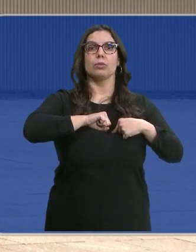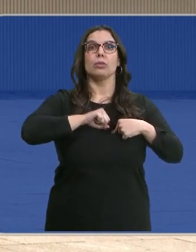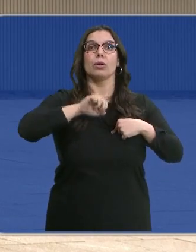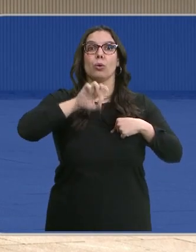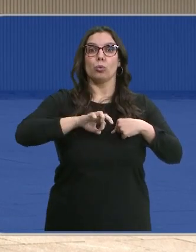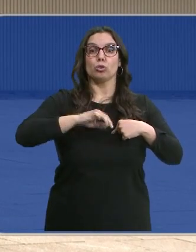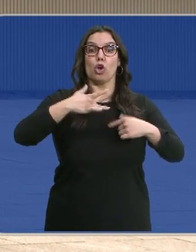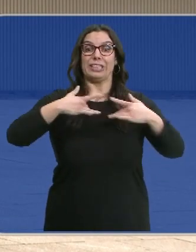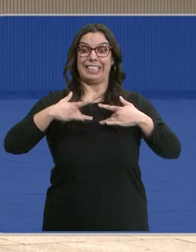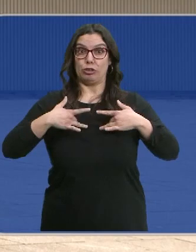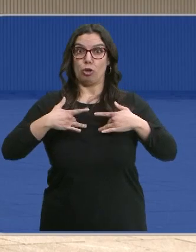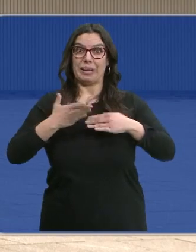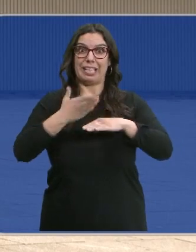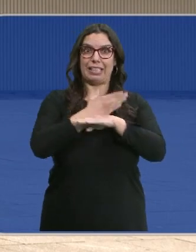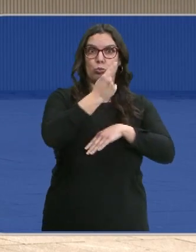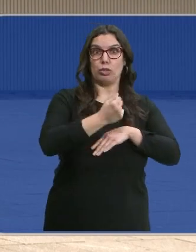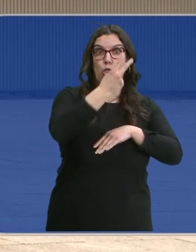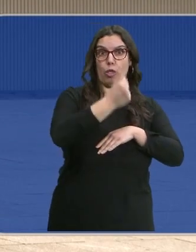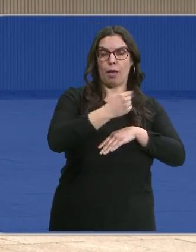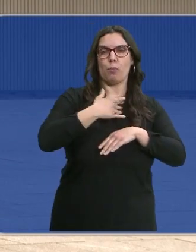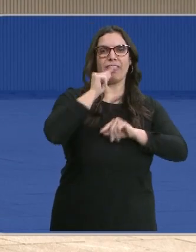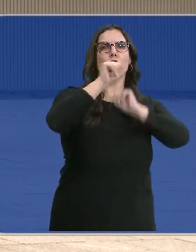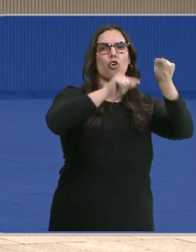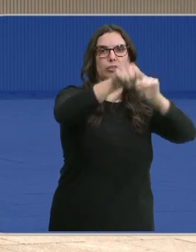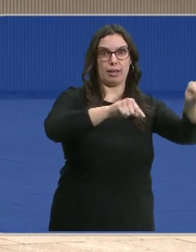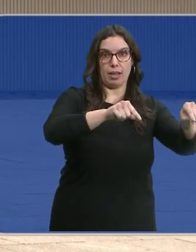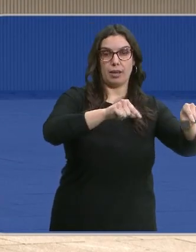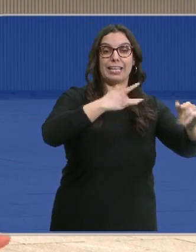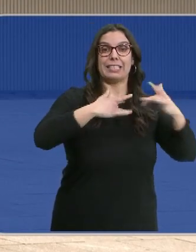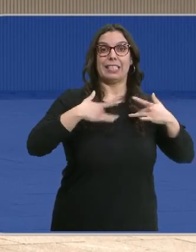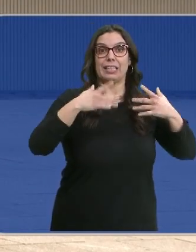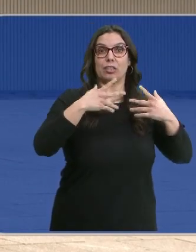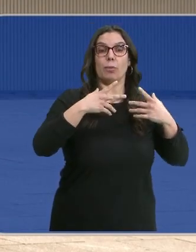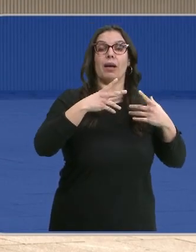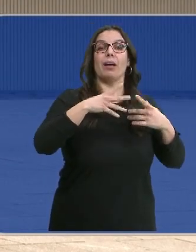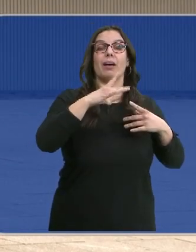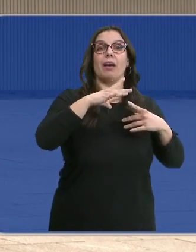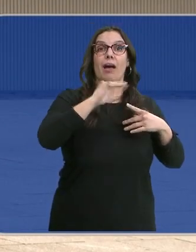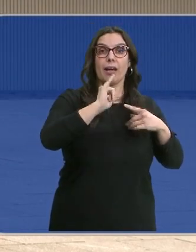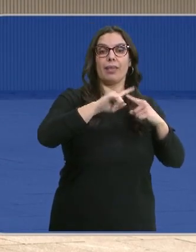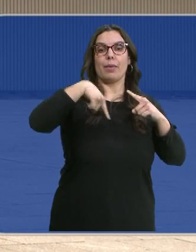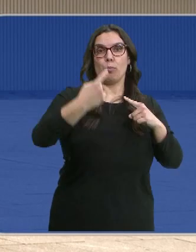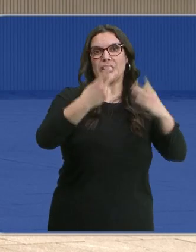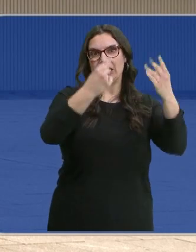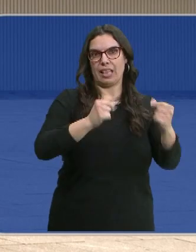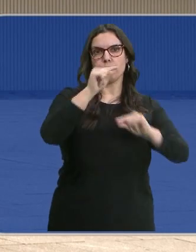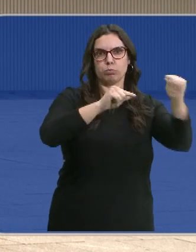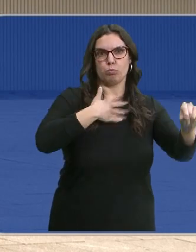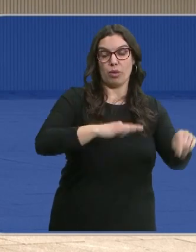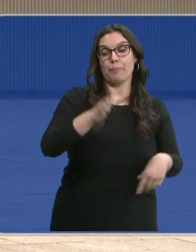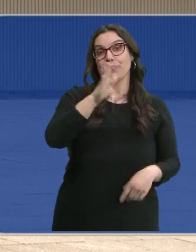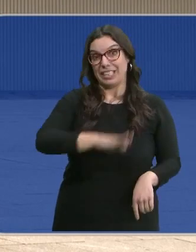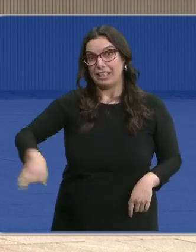antes de presentar síntomas y podemos hacerlo hasta siete días después de ya tener la enfermedad. En el caso de los niños,